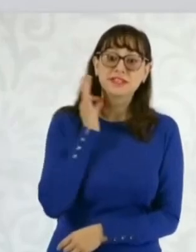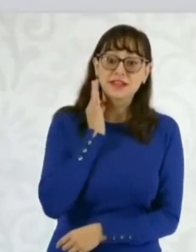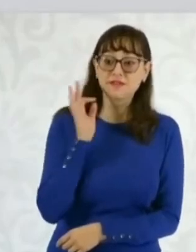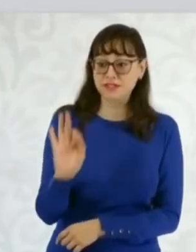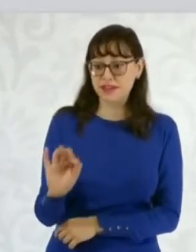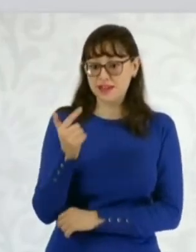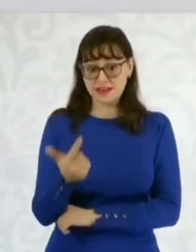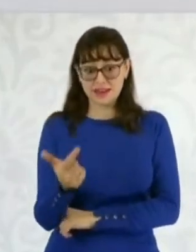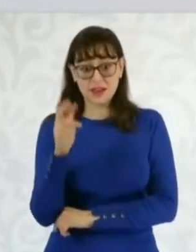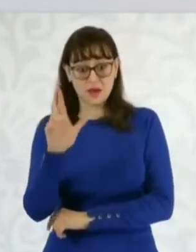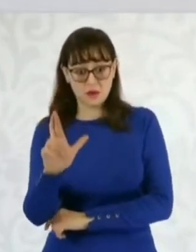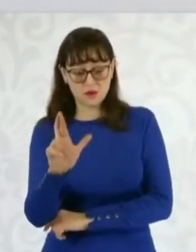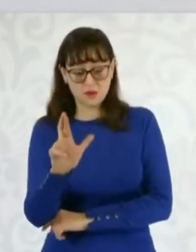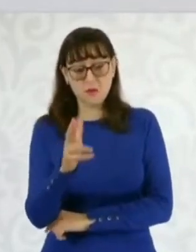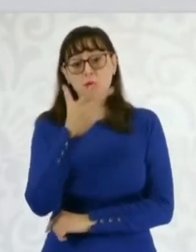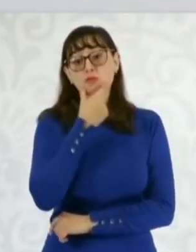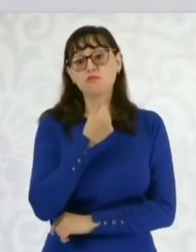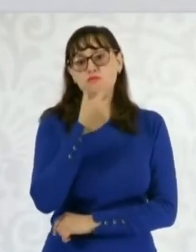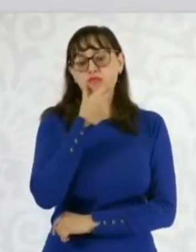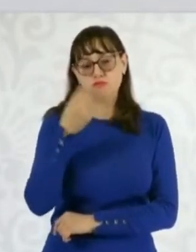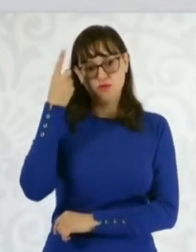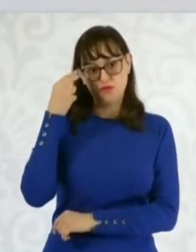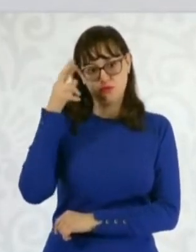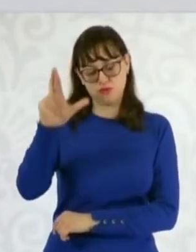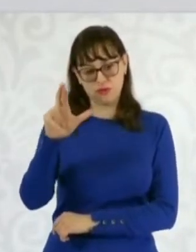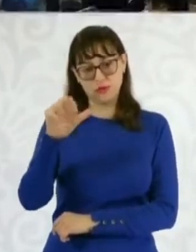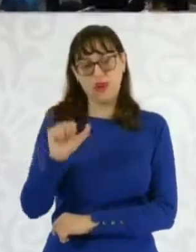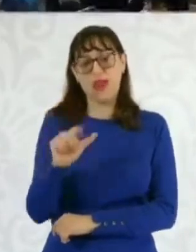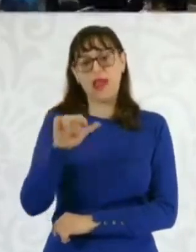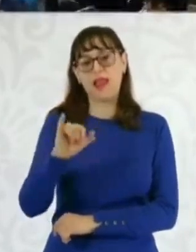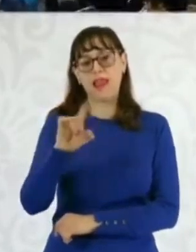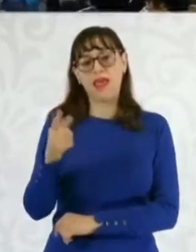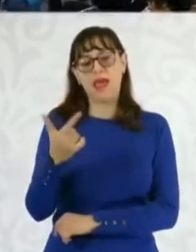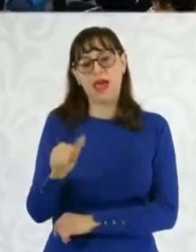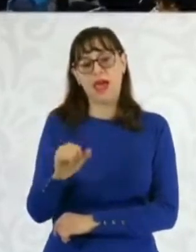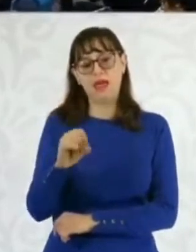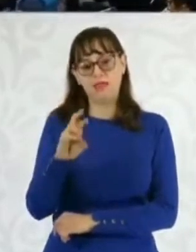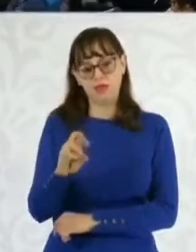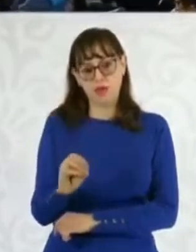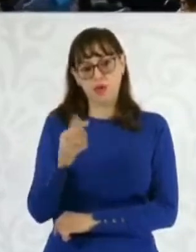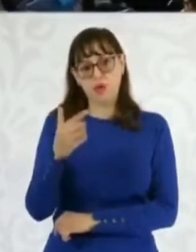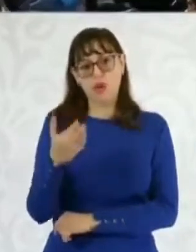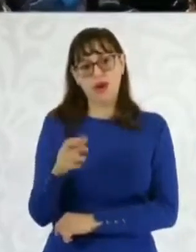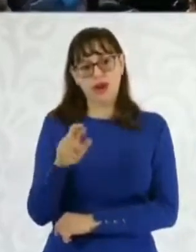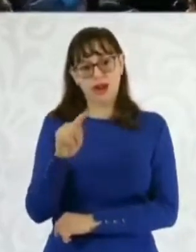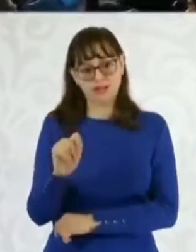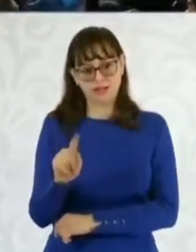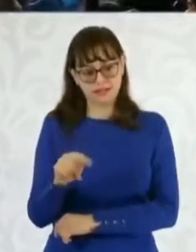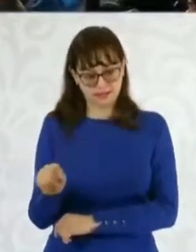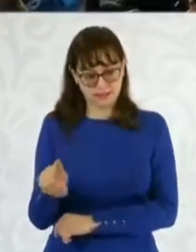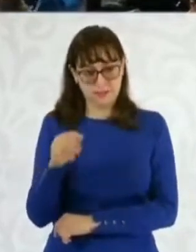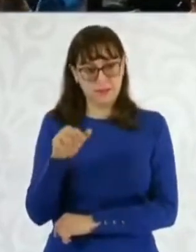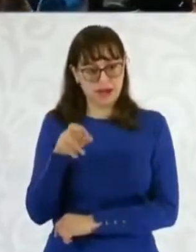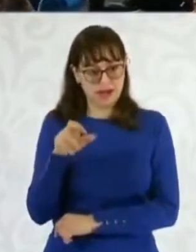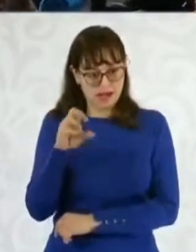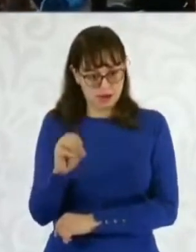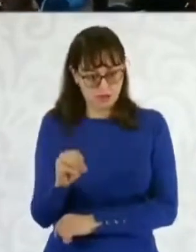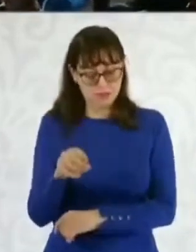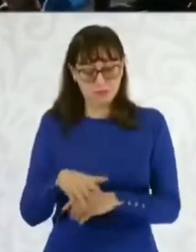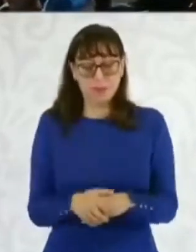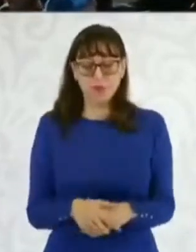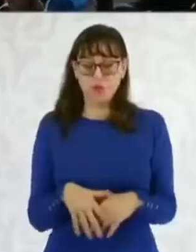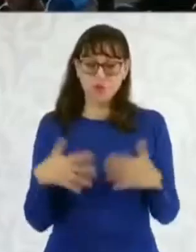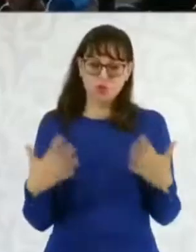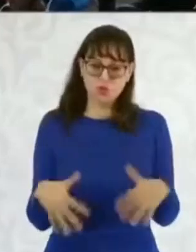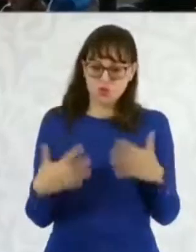República, el doctor Alejandro Gertz Manero. Esto muestra esta coordinación